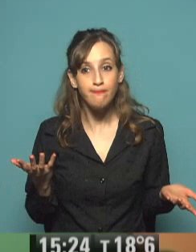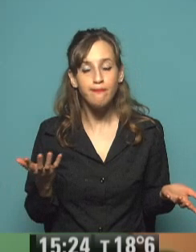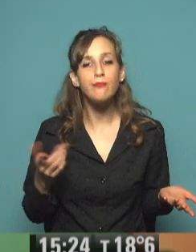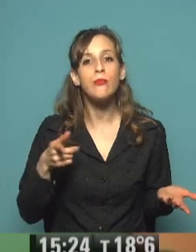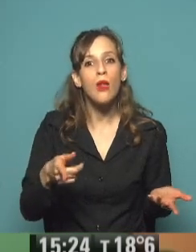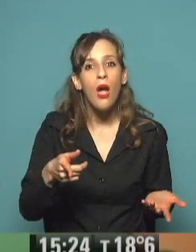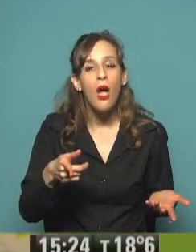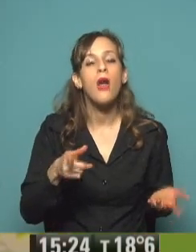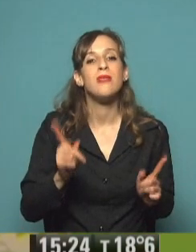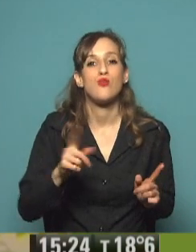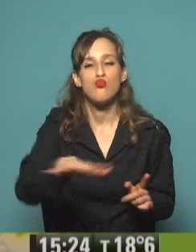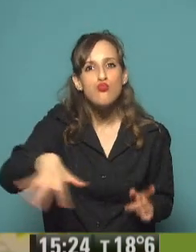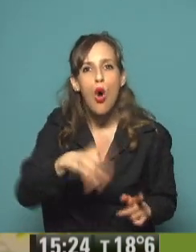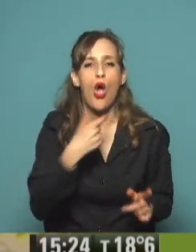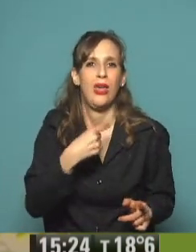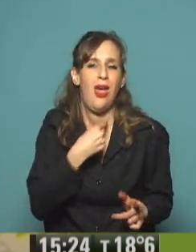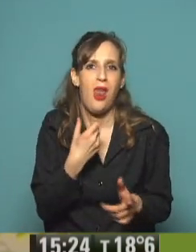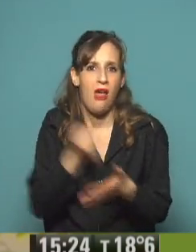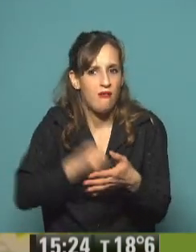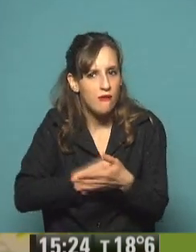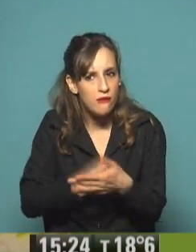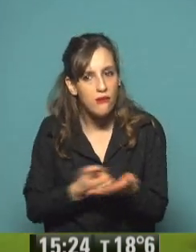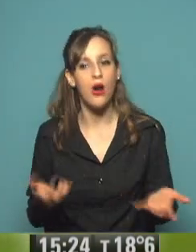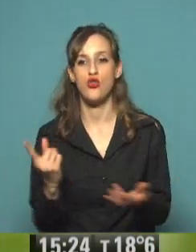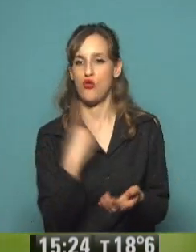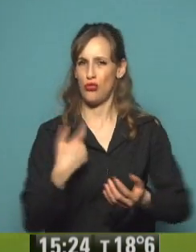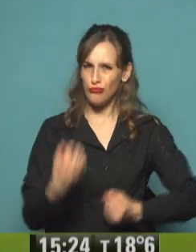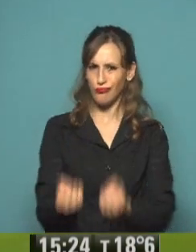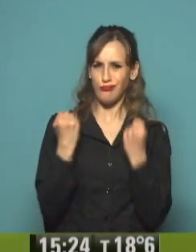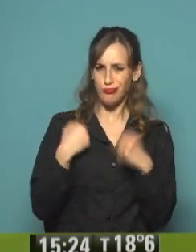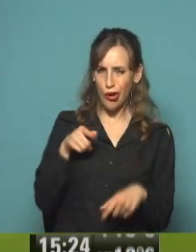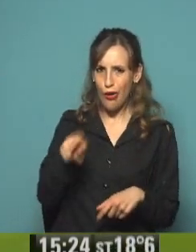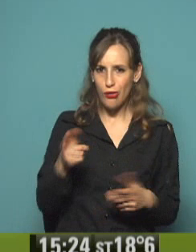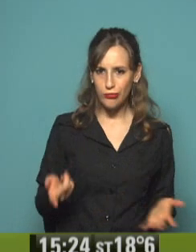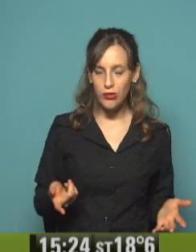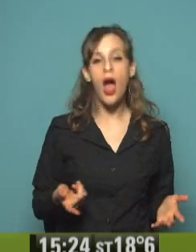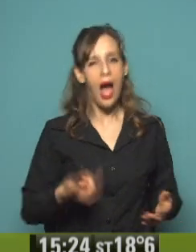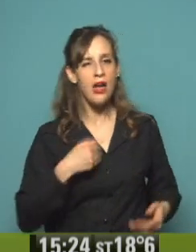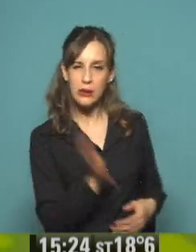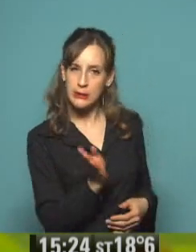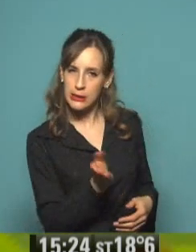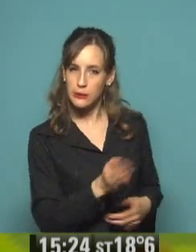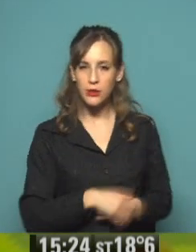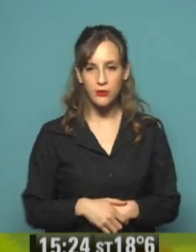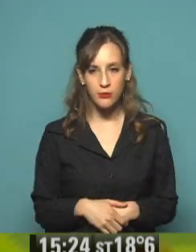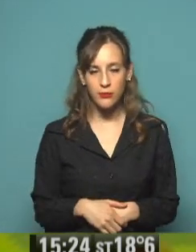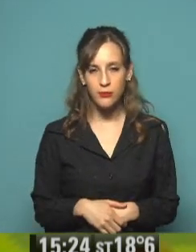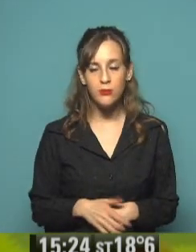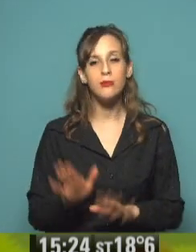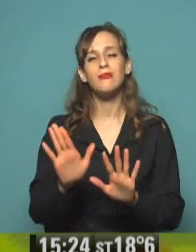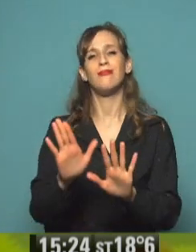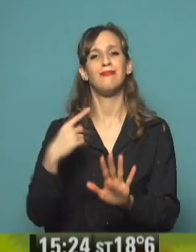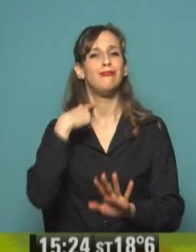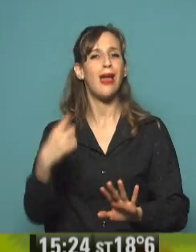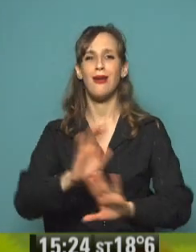evitar nuestra independencia, pero nosotros resistiremos. ¡Ahora verán, patriotas! Capitán Realista,